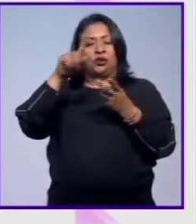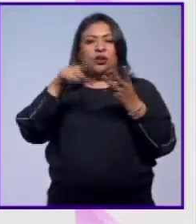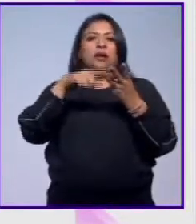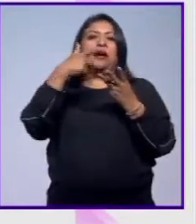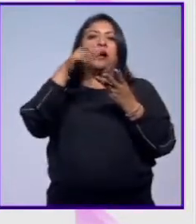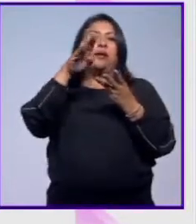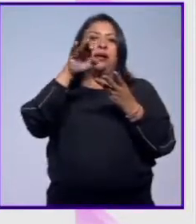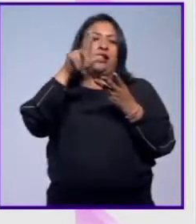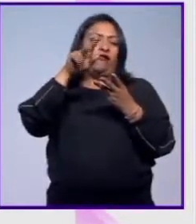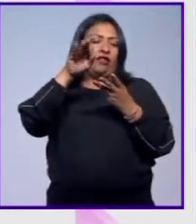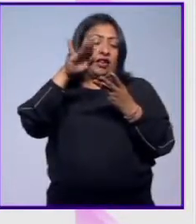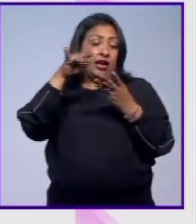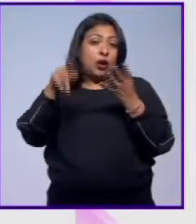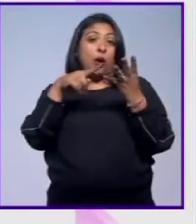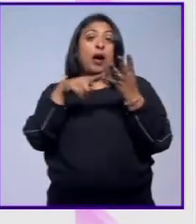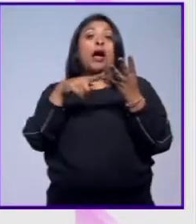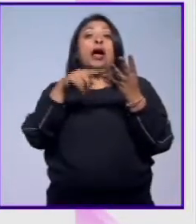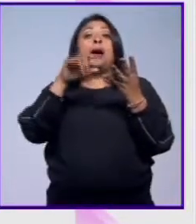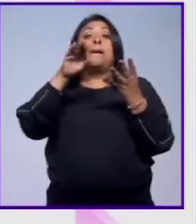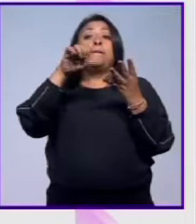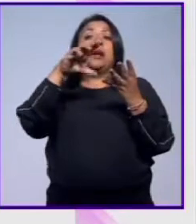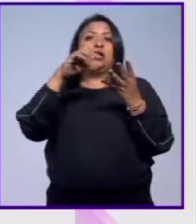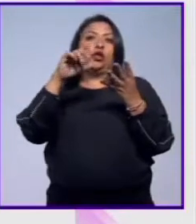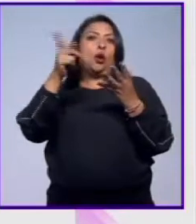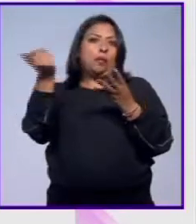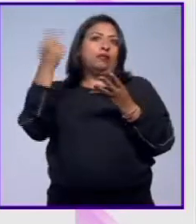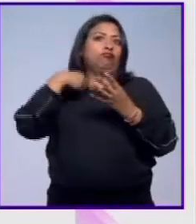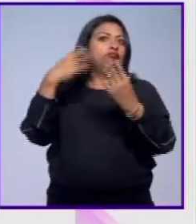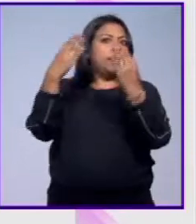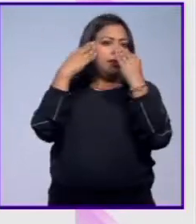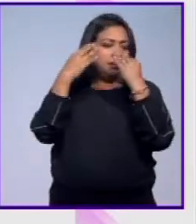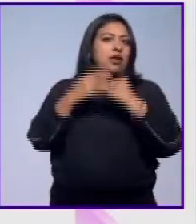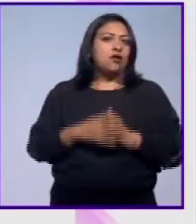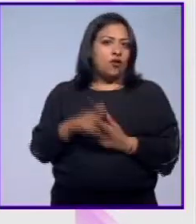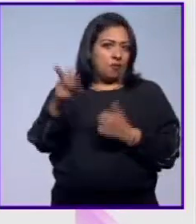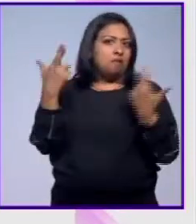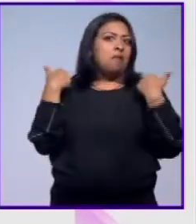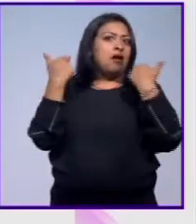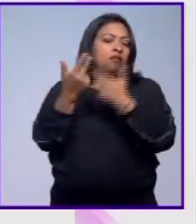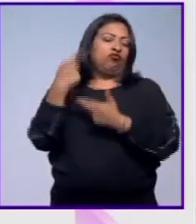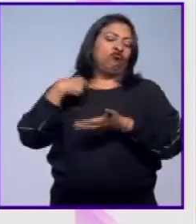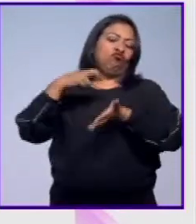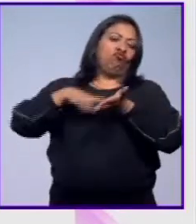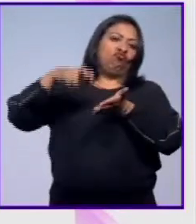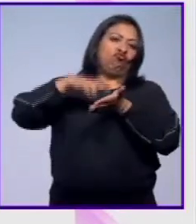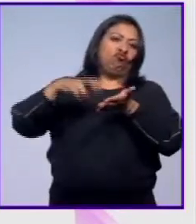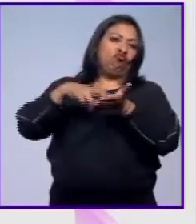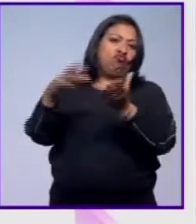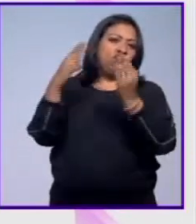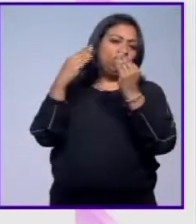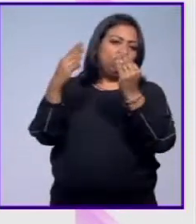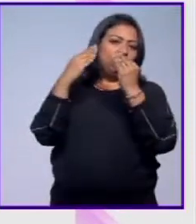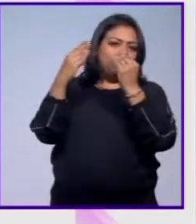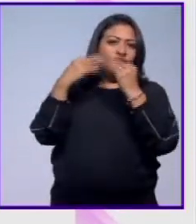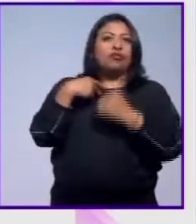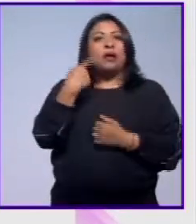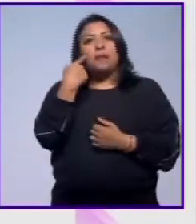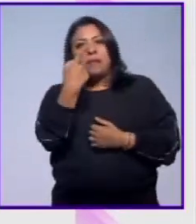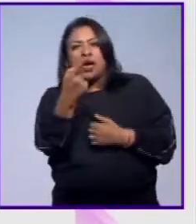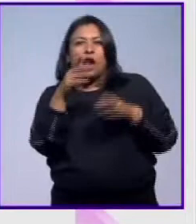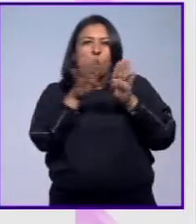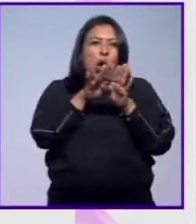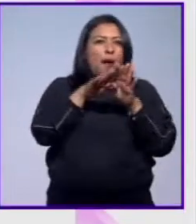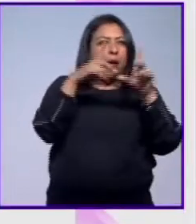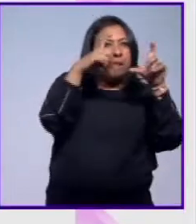Flores. El maestro Nacho López, que fue mi maestro. Que fue el que me formó, el que me enseñó a ver, el que me